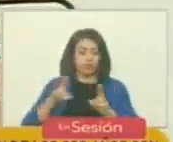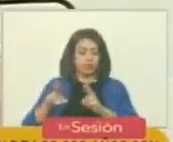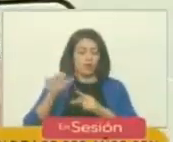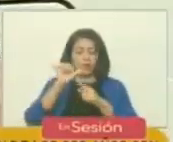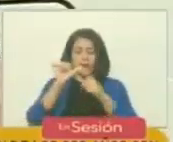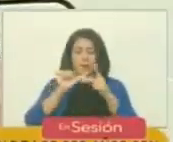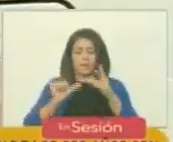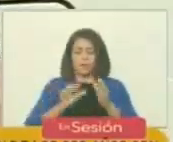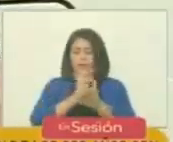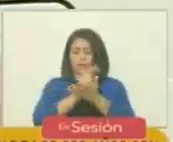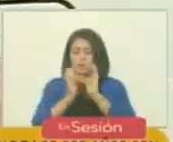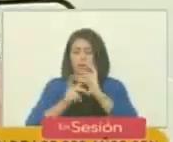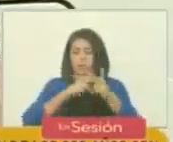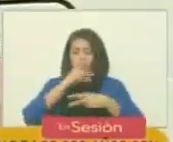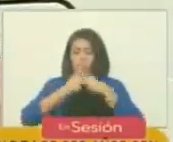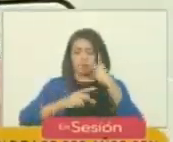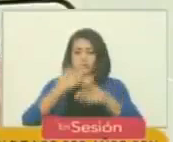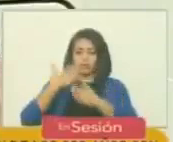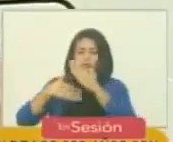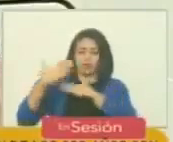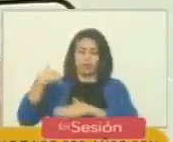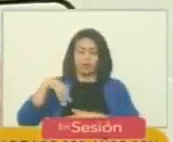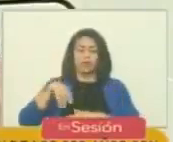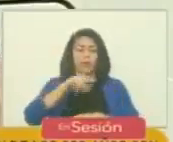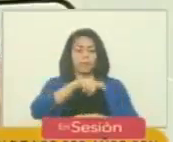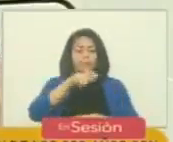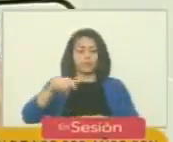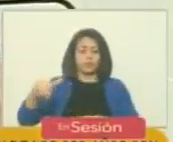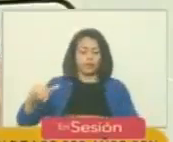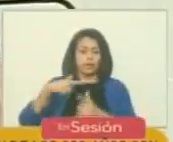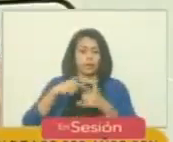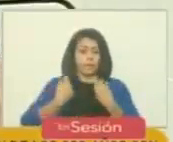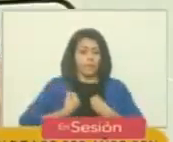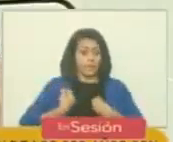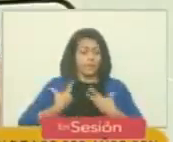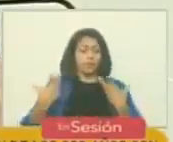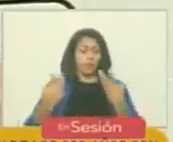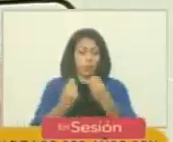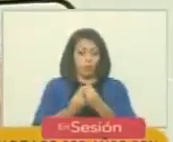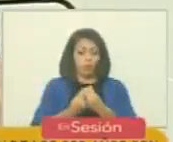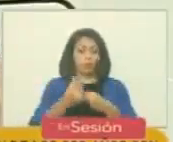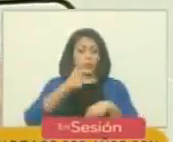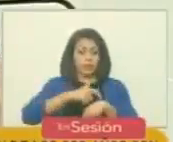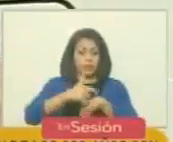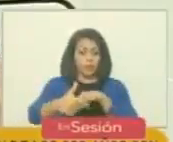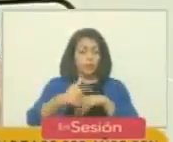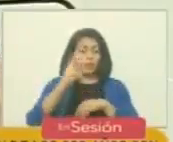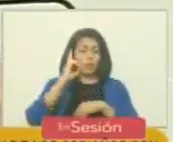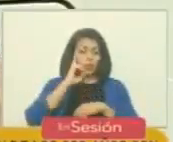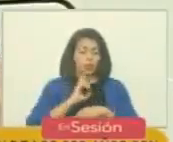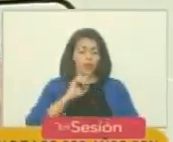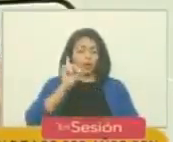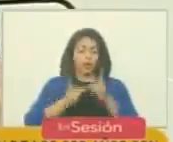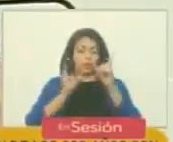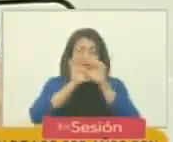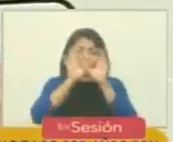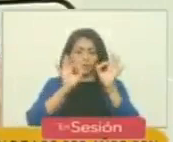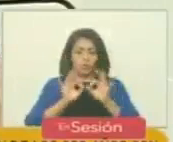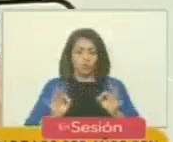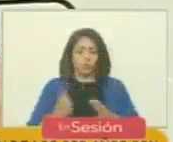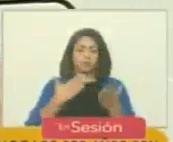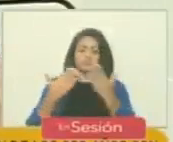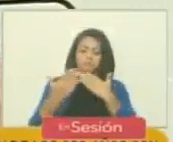aspectos geopolíticos de la época a los personajes que vivieron en ese tiempo y que de alguna manera tuvieron